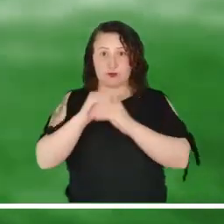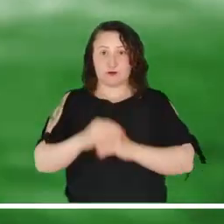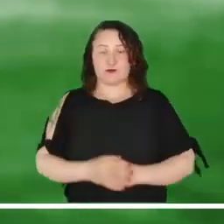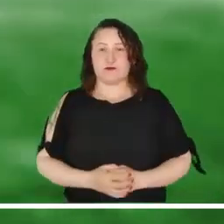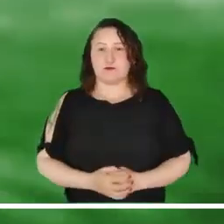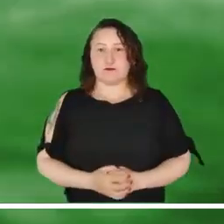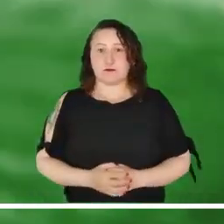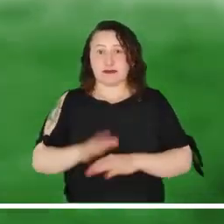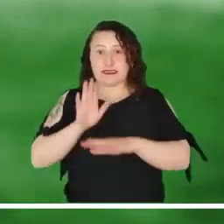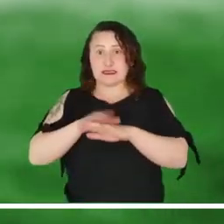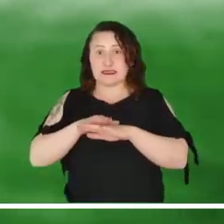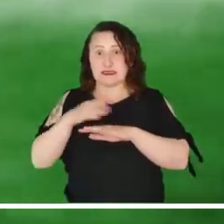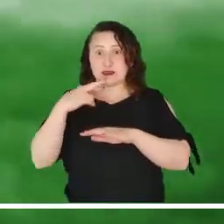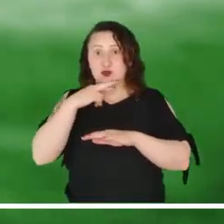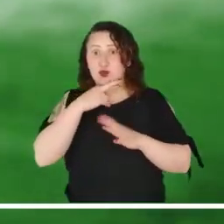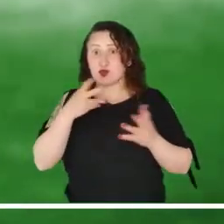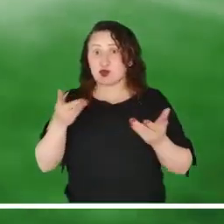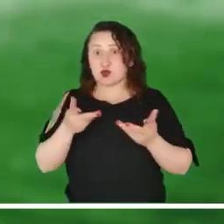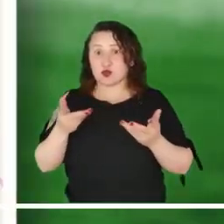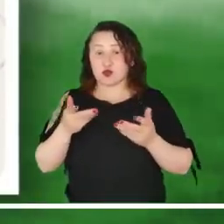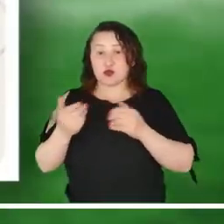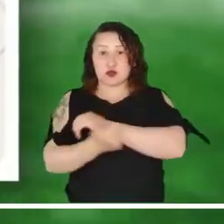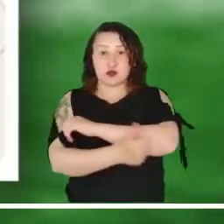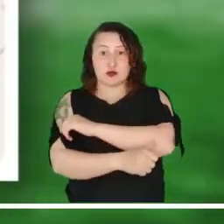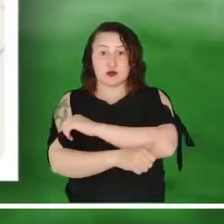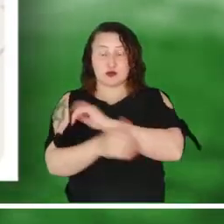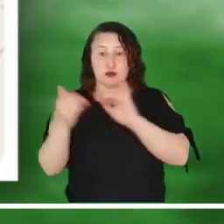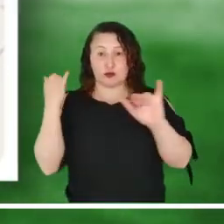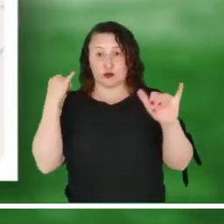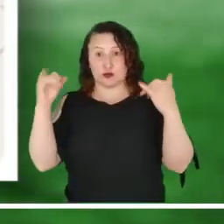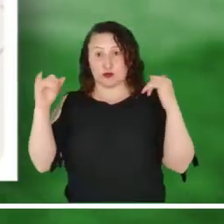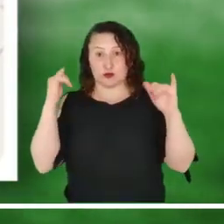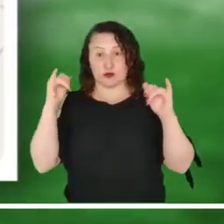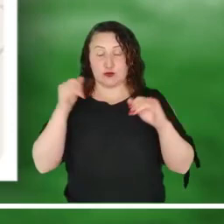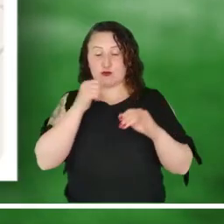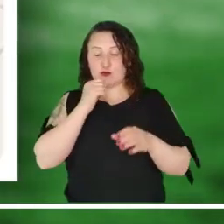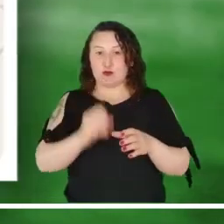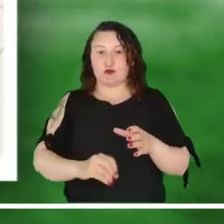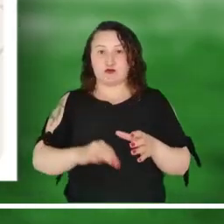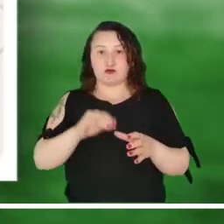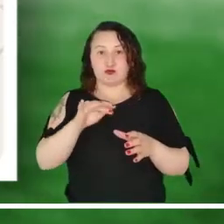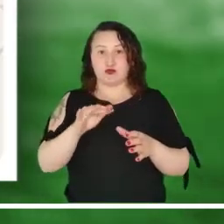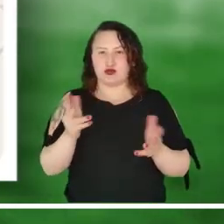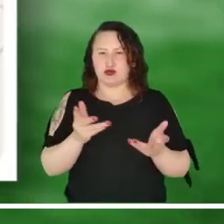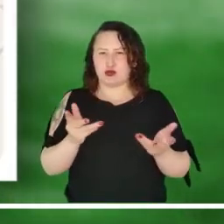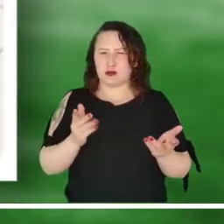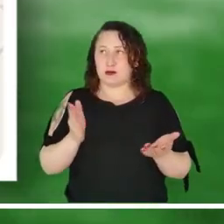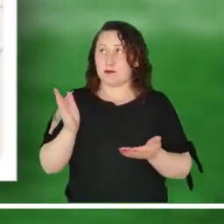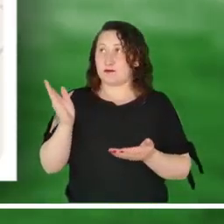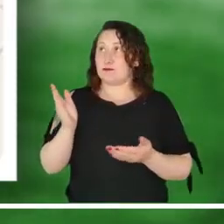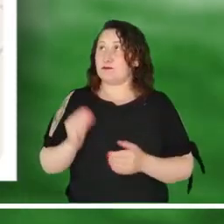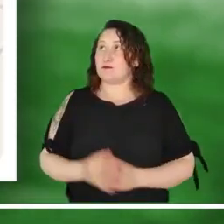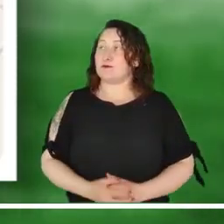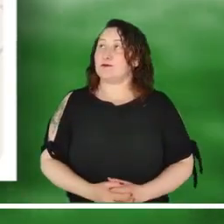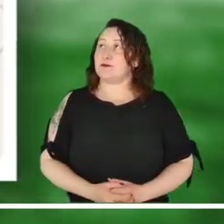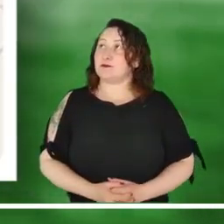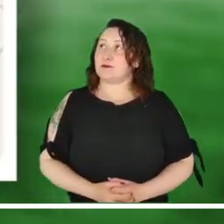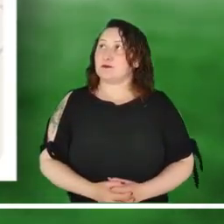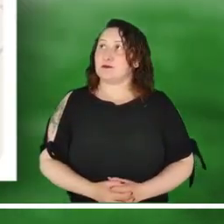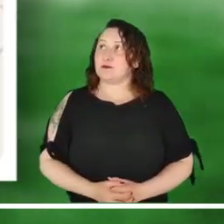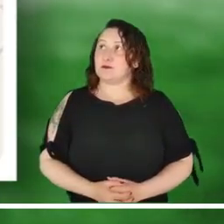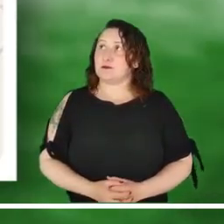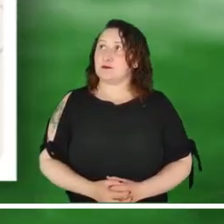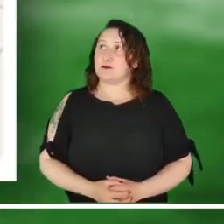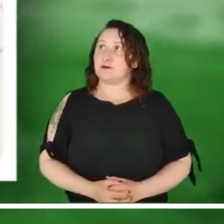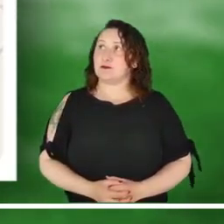de las alertas más relevantes que tendremos durante la noche. Alerta roja se emite en Boyacá y Casanare por las crecientes registradas en